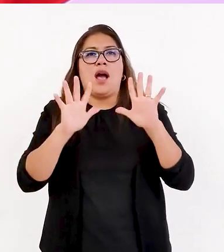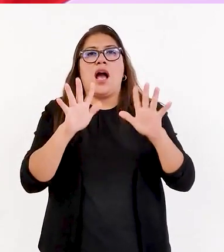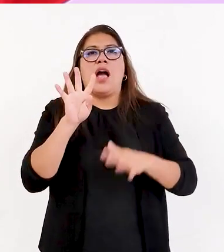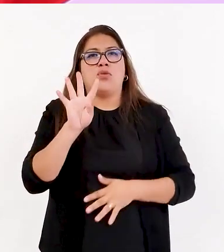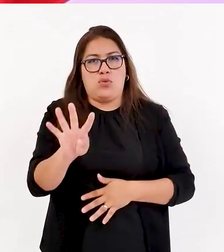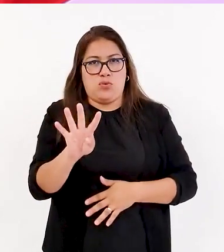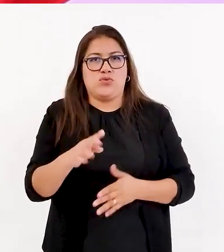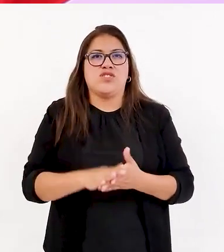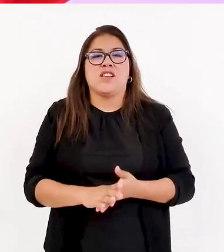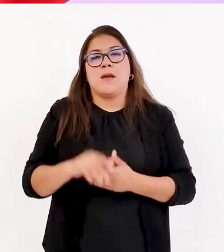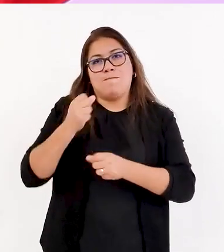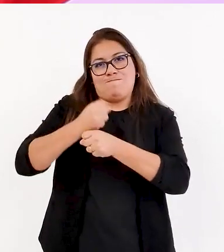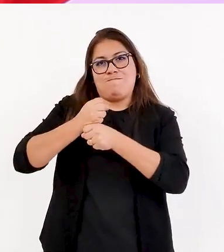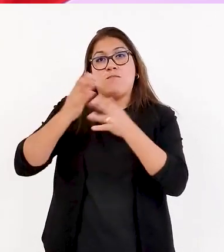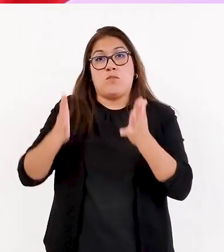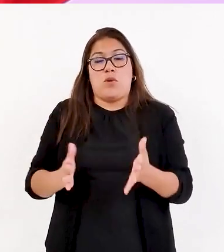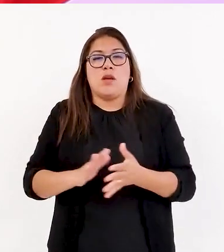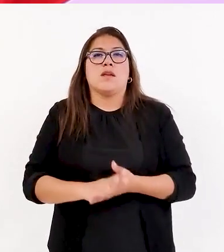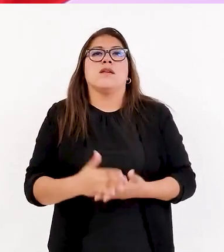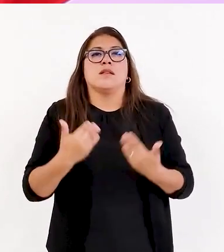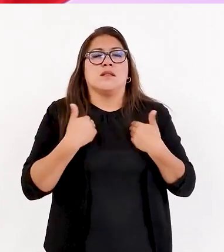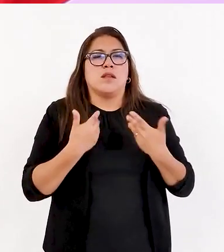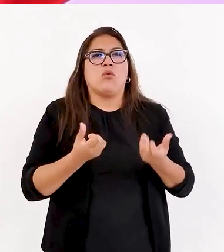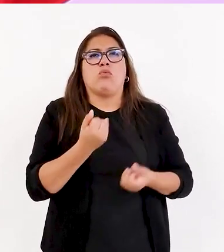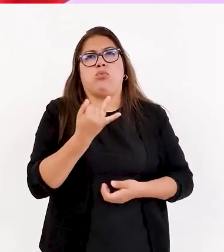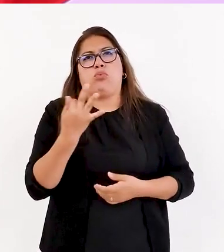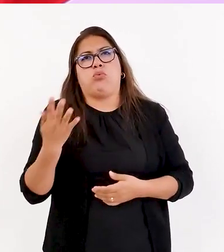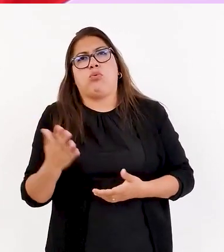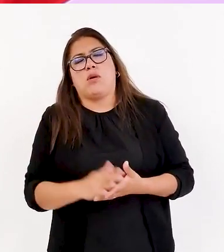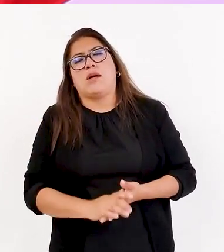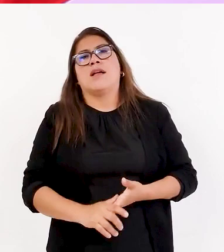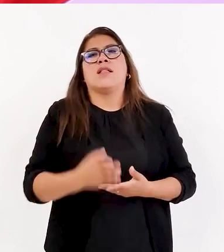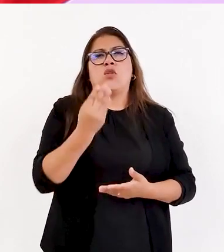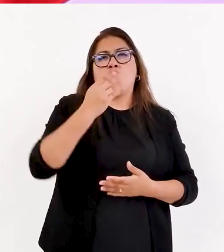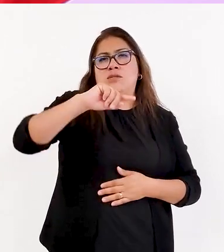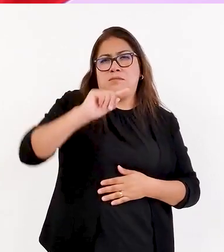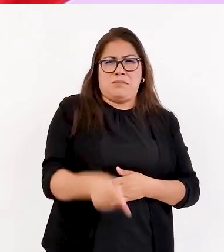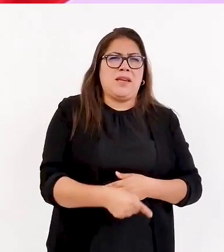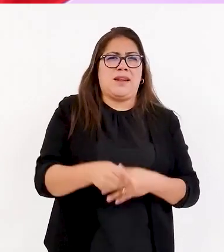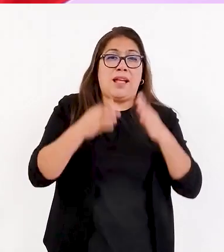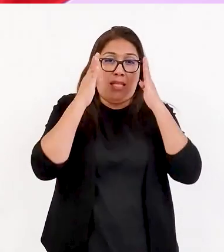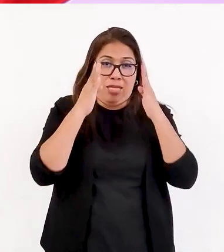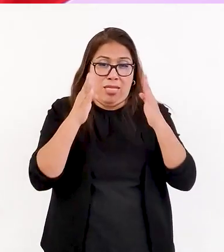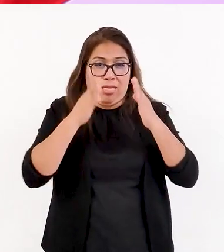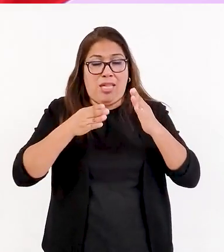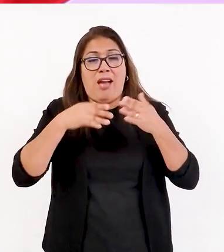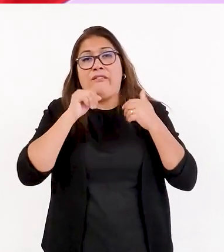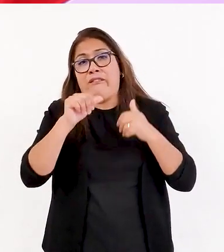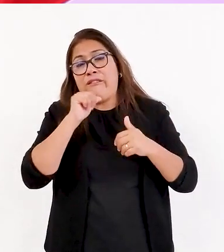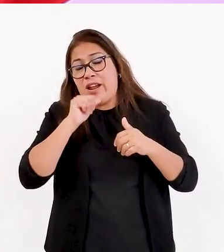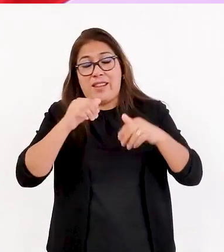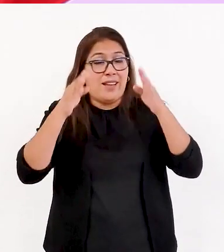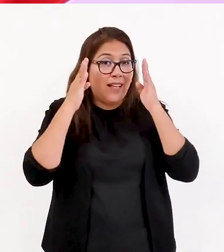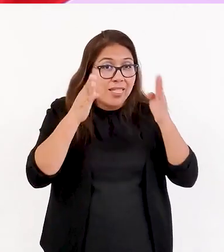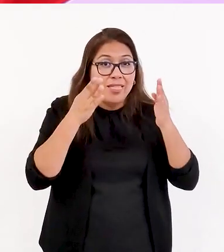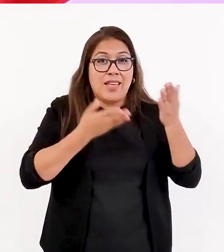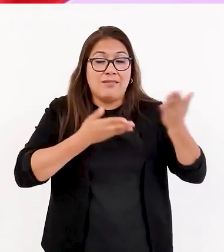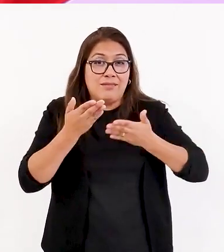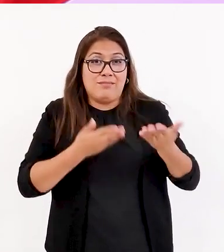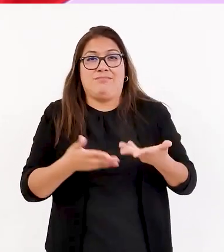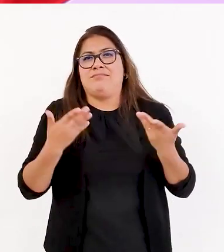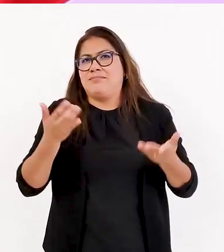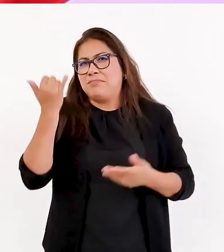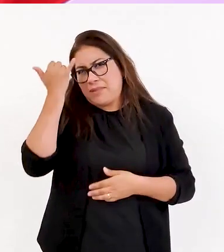Tenemos más o menos 14.000 atenciones acumuladas. Entonces, eso quiere decir que, en promedio, la Red Alivia